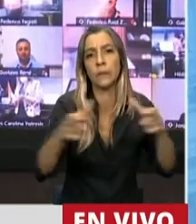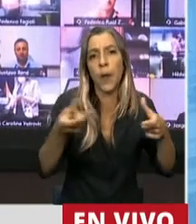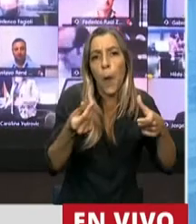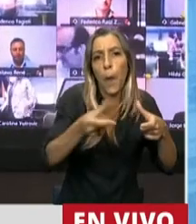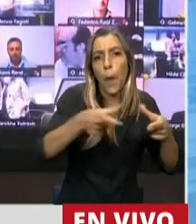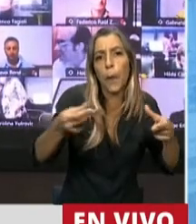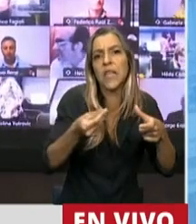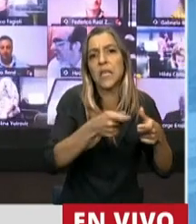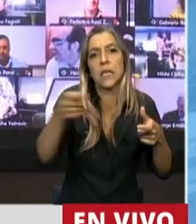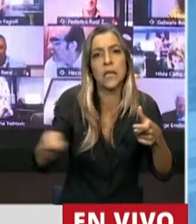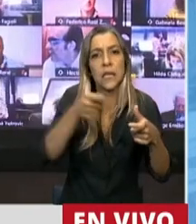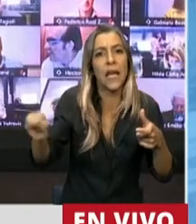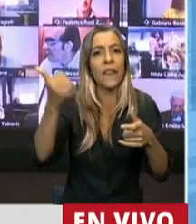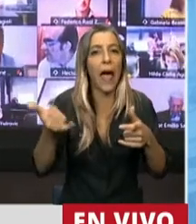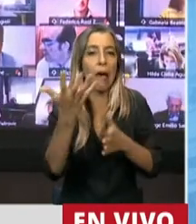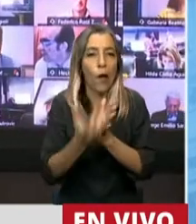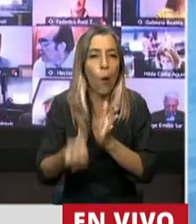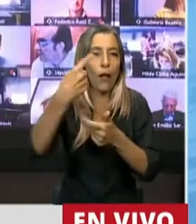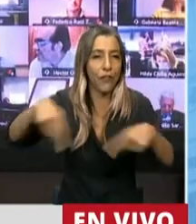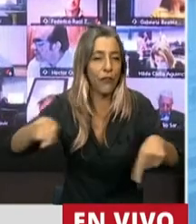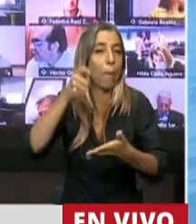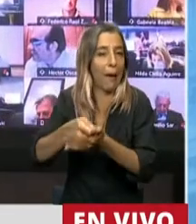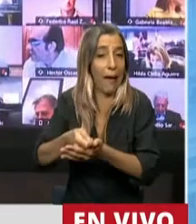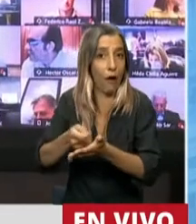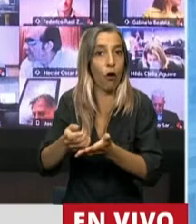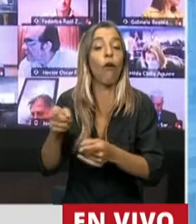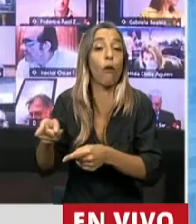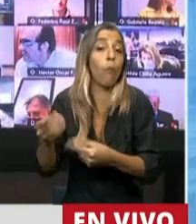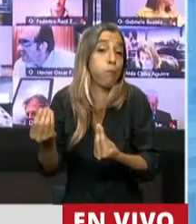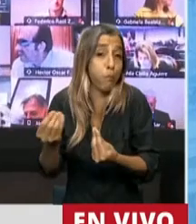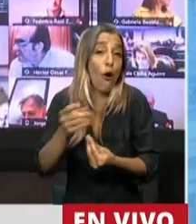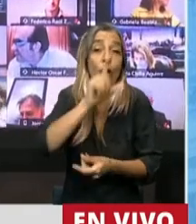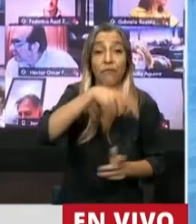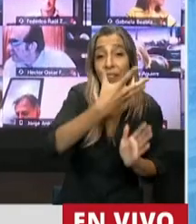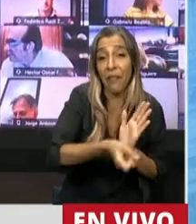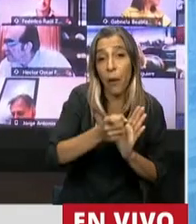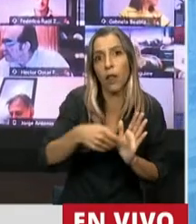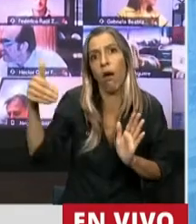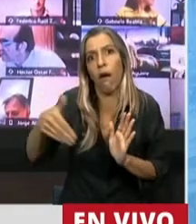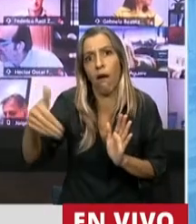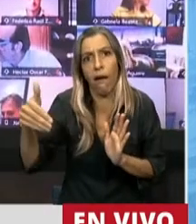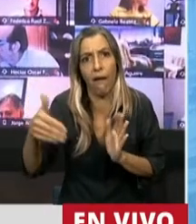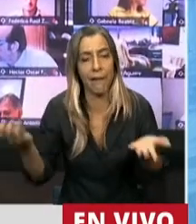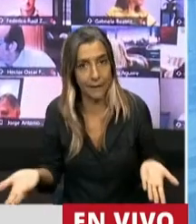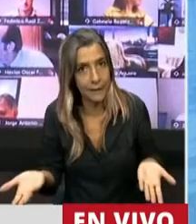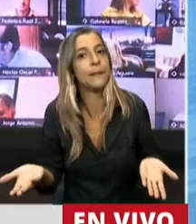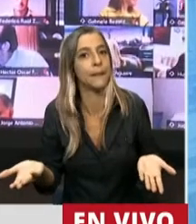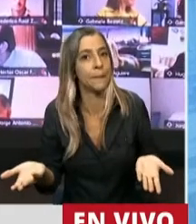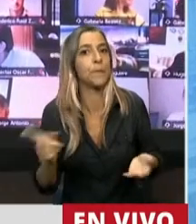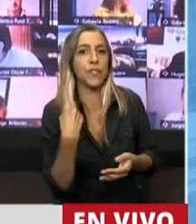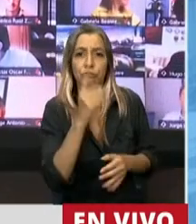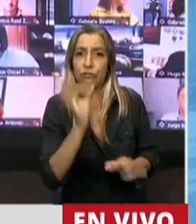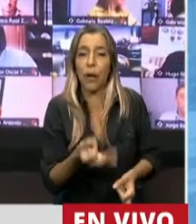en las transferencias desde el momento en el que se efectúa el pago en donde la entidad bancaria o no bancaria en forma inmediata hace el débito